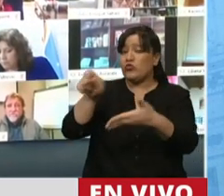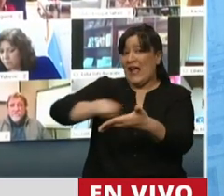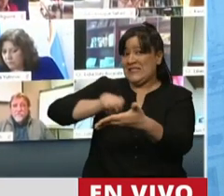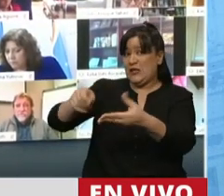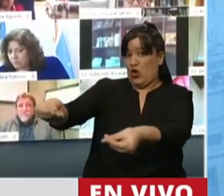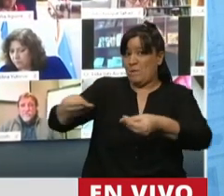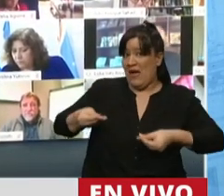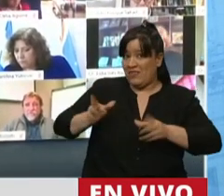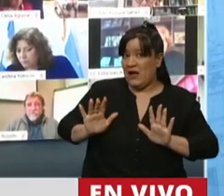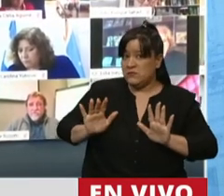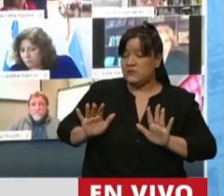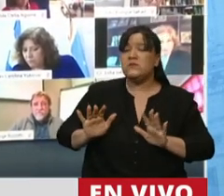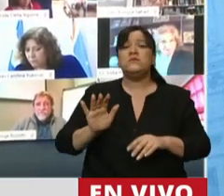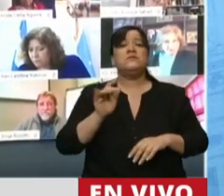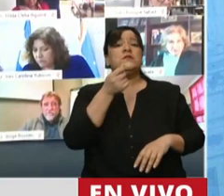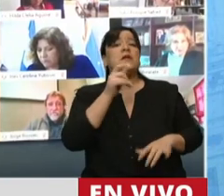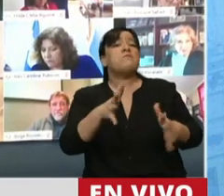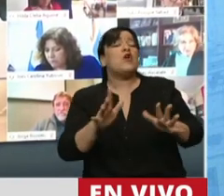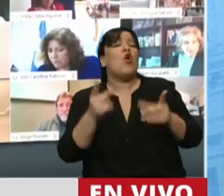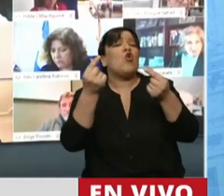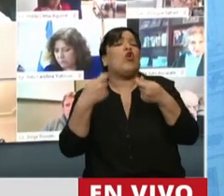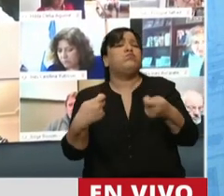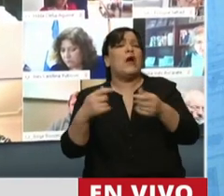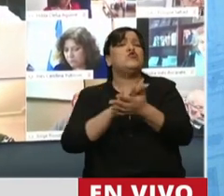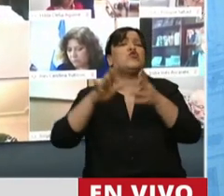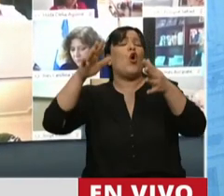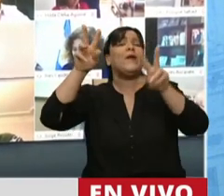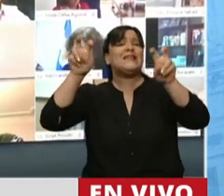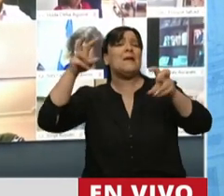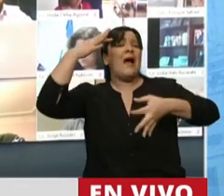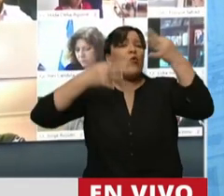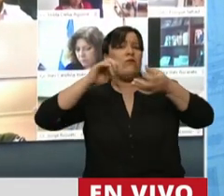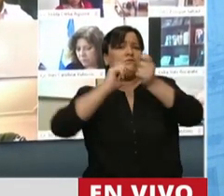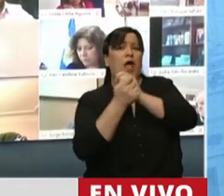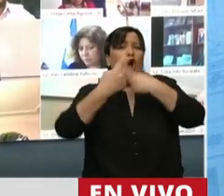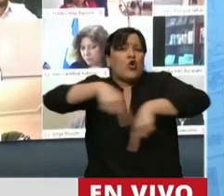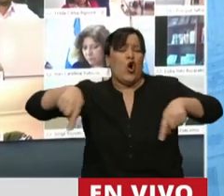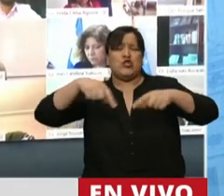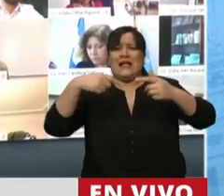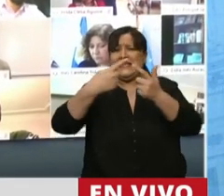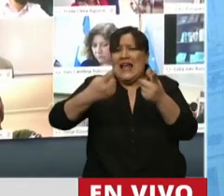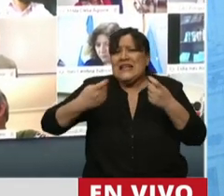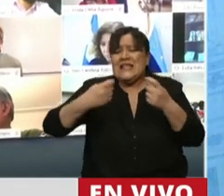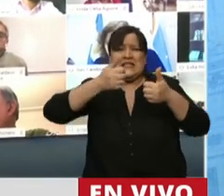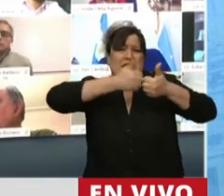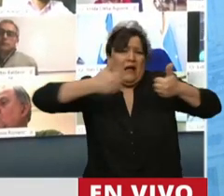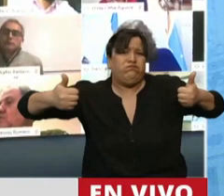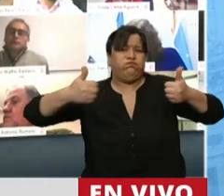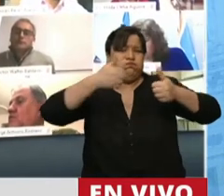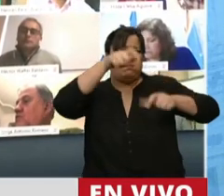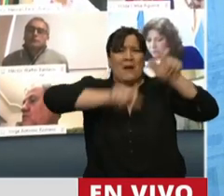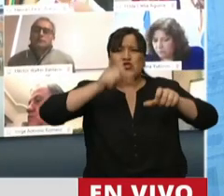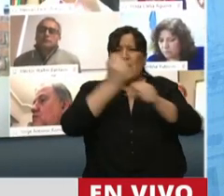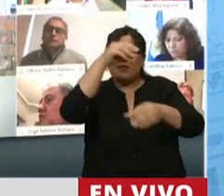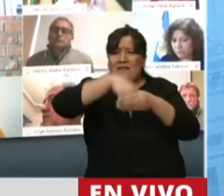tienen estimado el costo económico de la reforma judicial, con infraestructura, equipamiento y remuneraciones a magistrados y empleados, porque